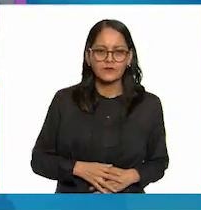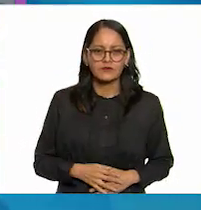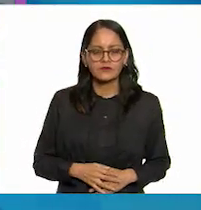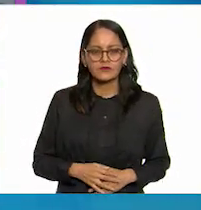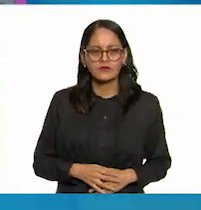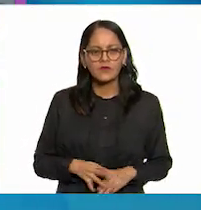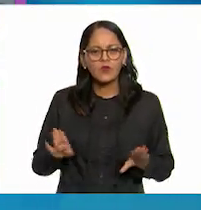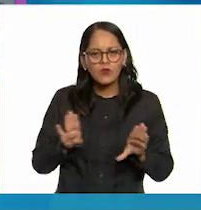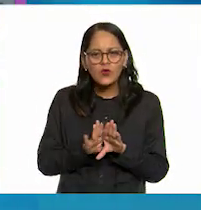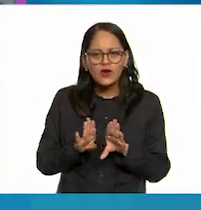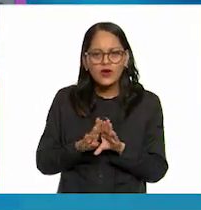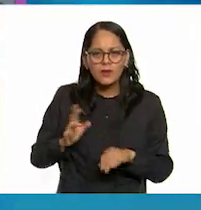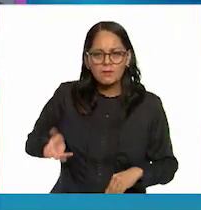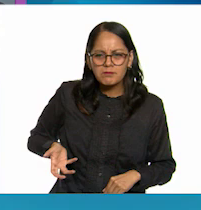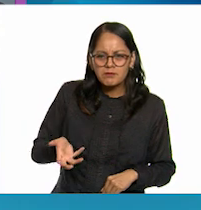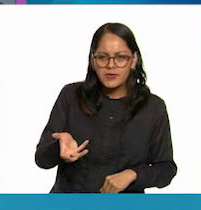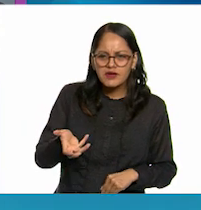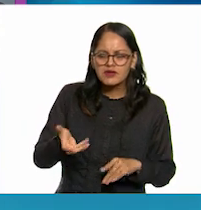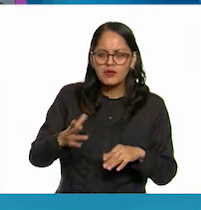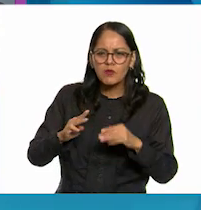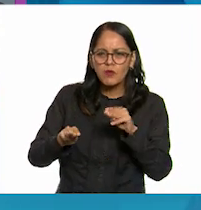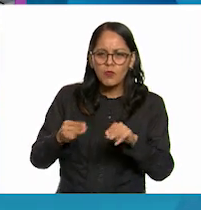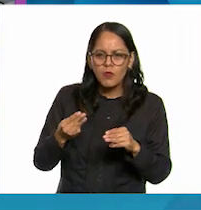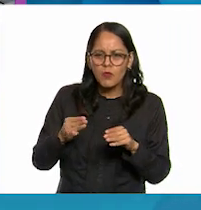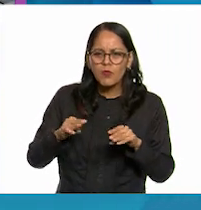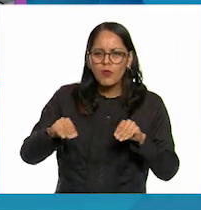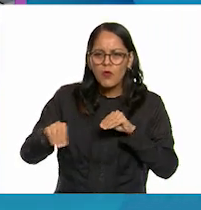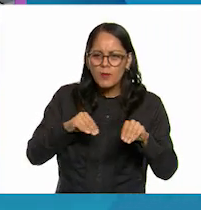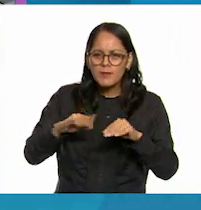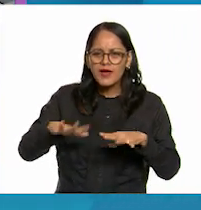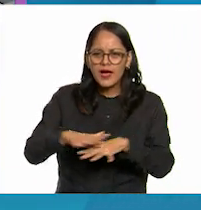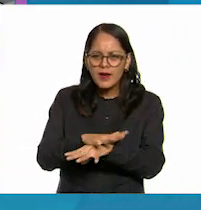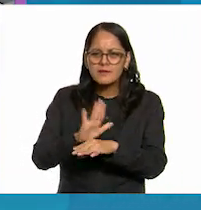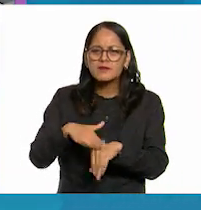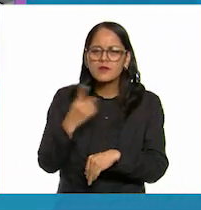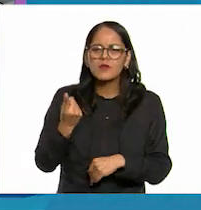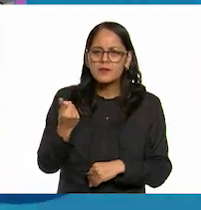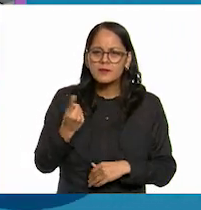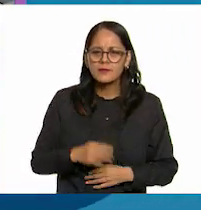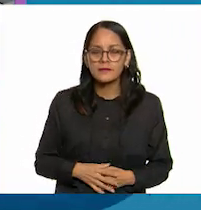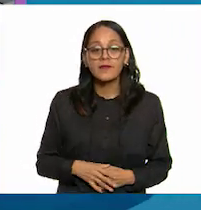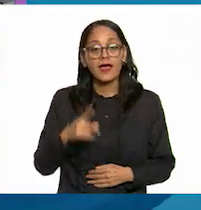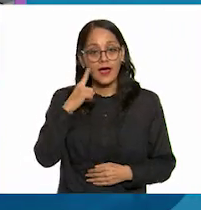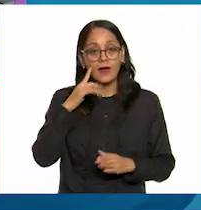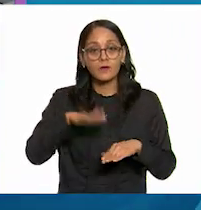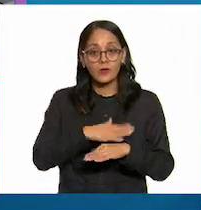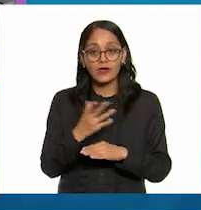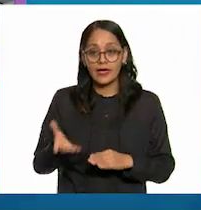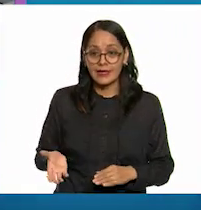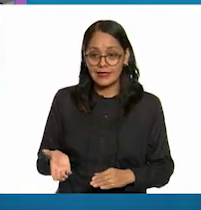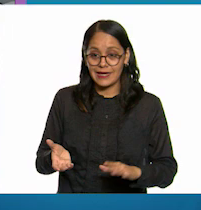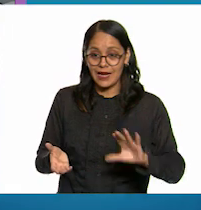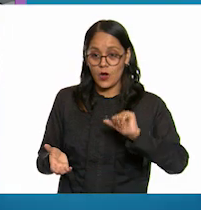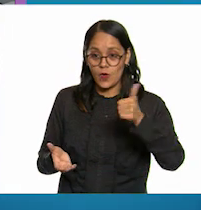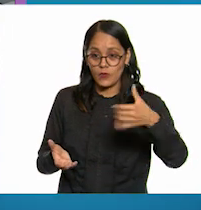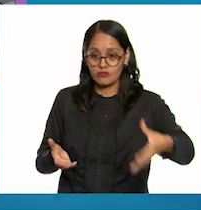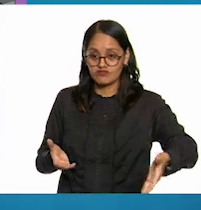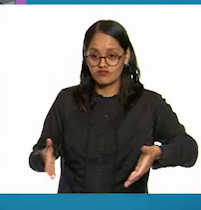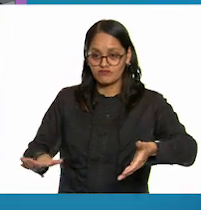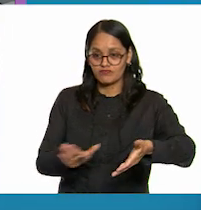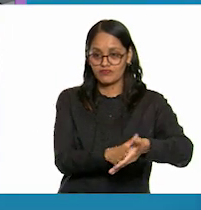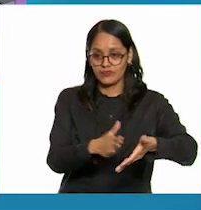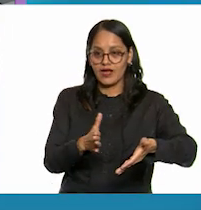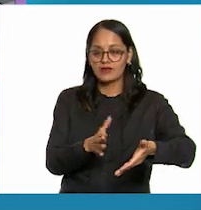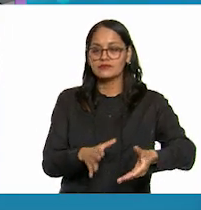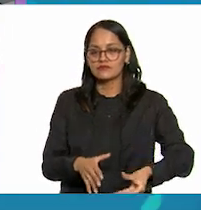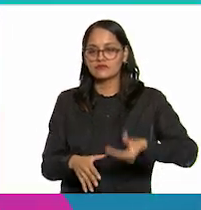se modificó el movimiento de la pelota con mi mano y se detuvo porque aplicó otra fuerza y esta modificó y frenó